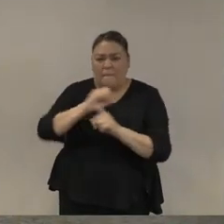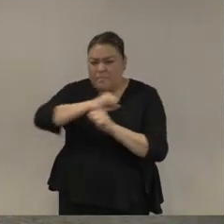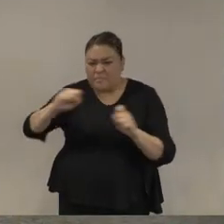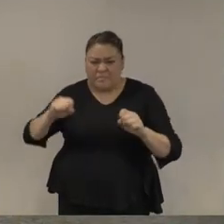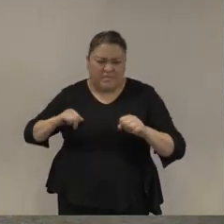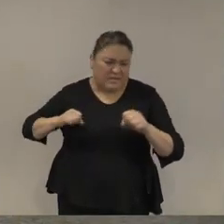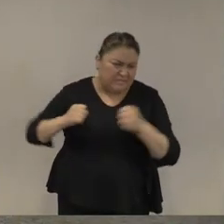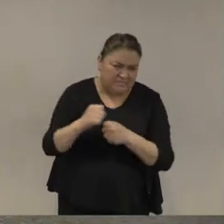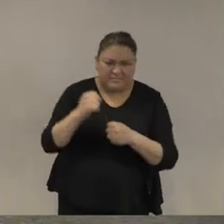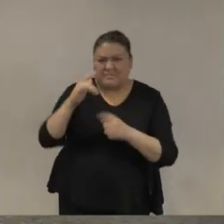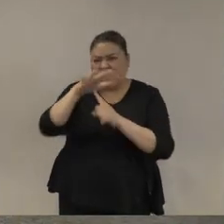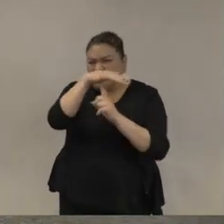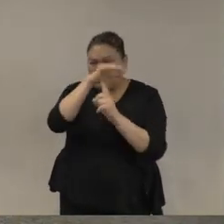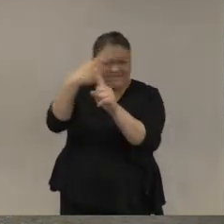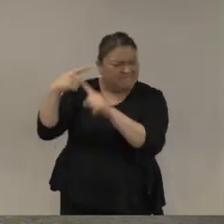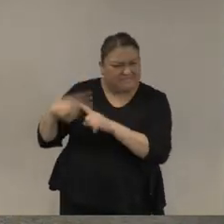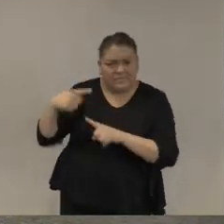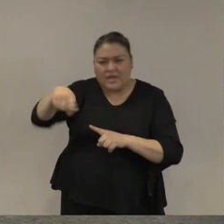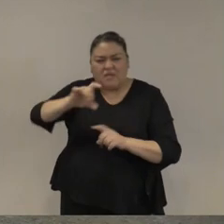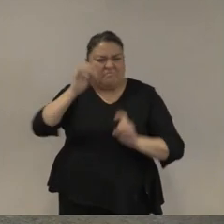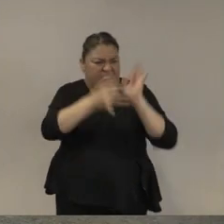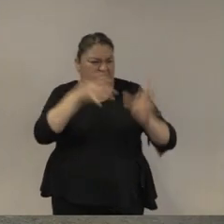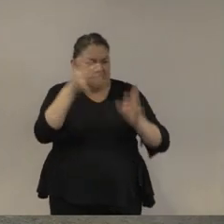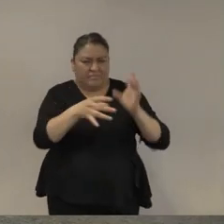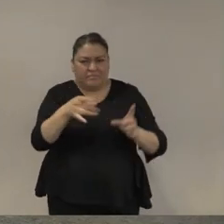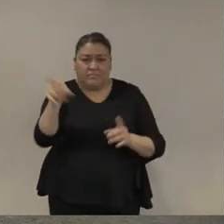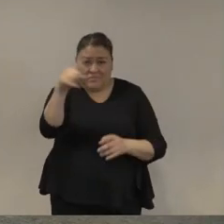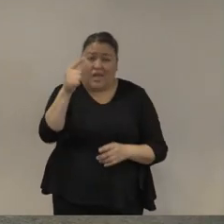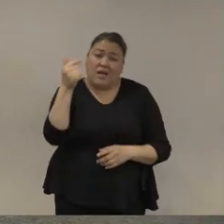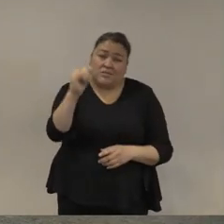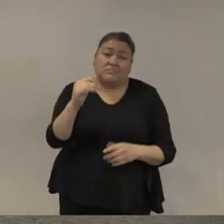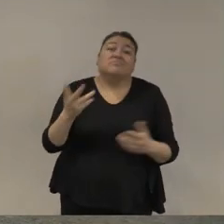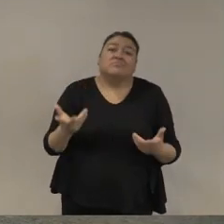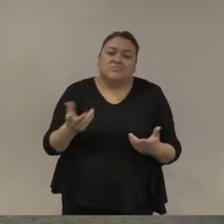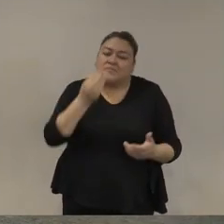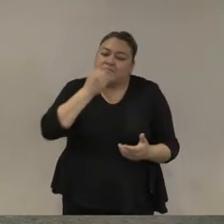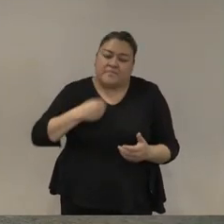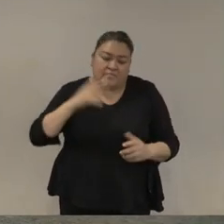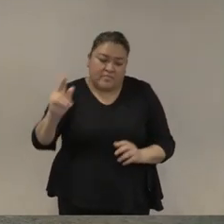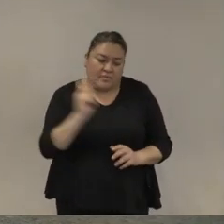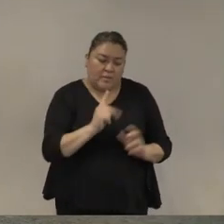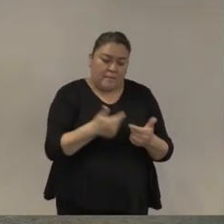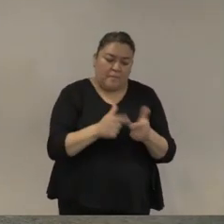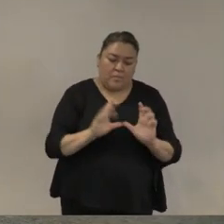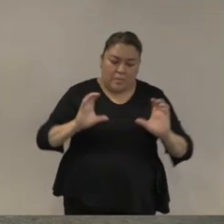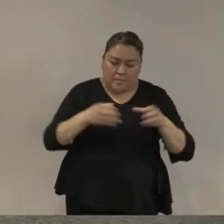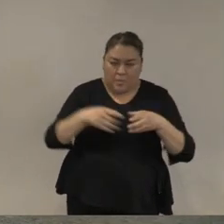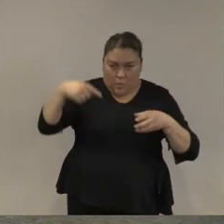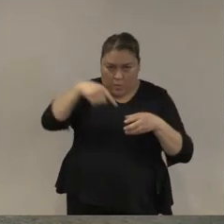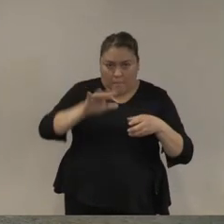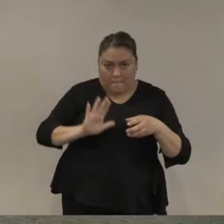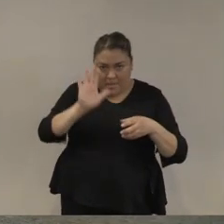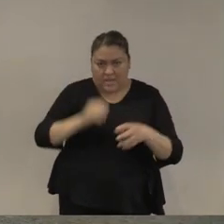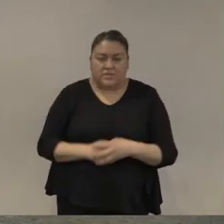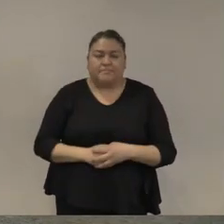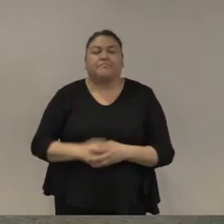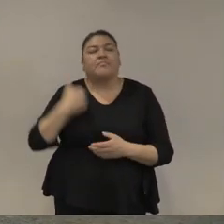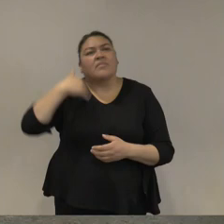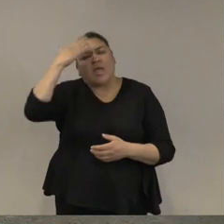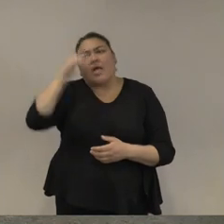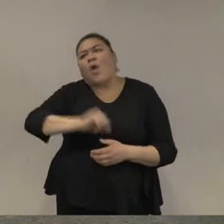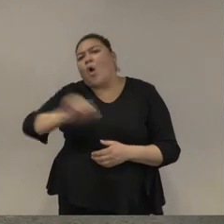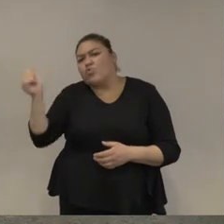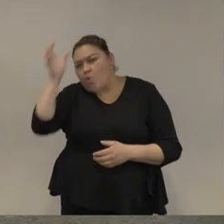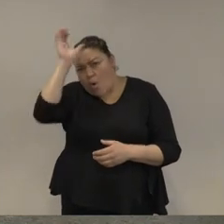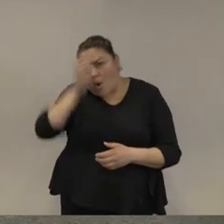en el caso de Coahuila tuvimos en el colegio de México al exgobernador no Humberto el hermano Rubén